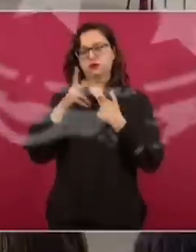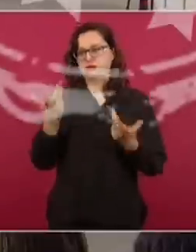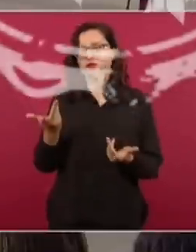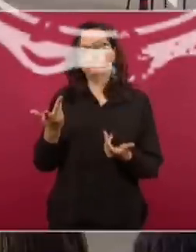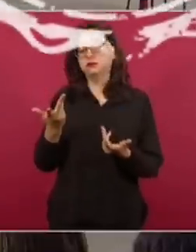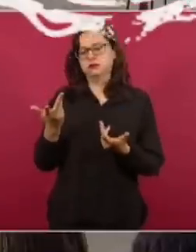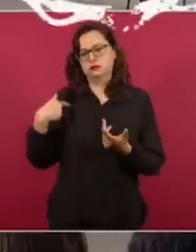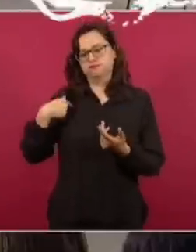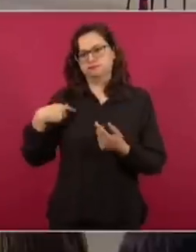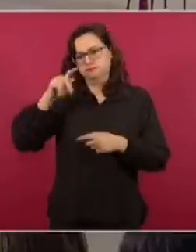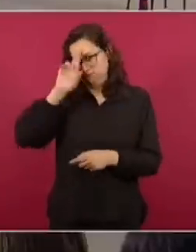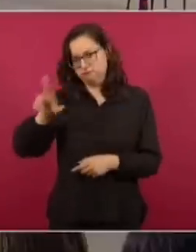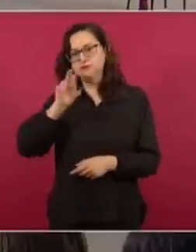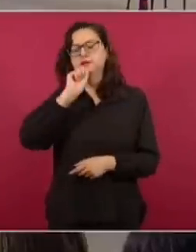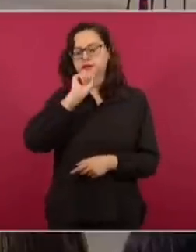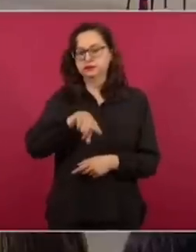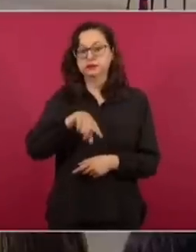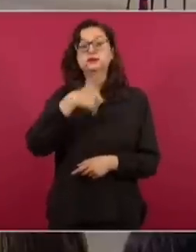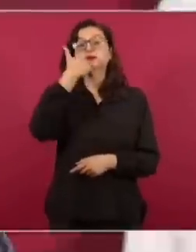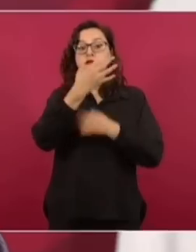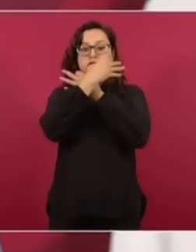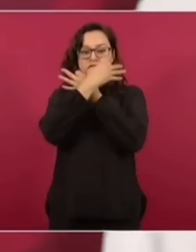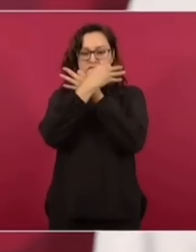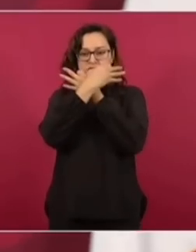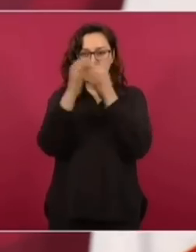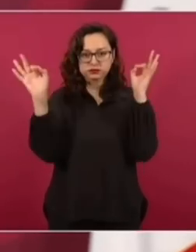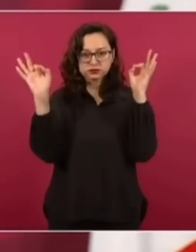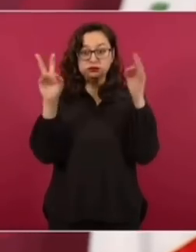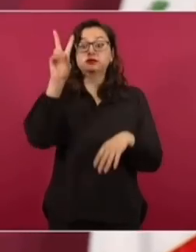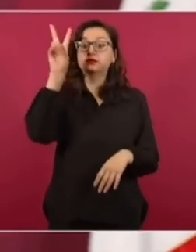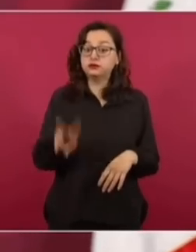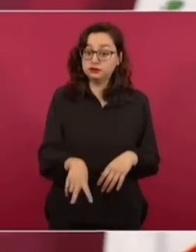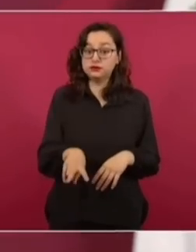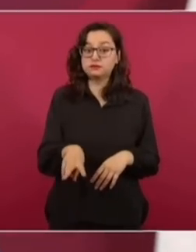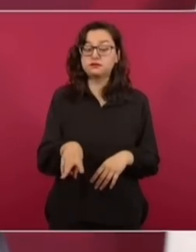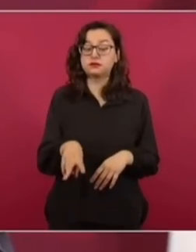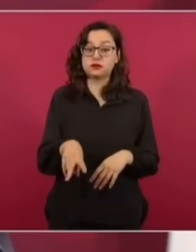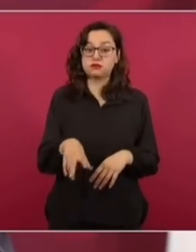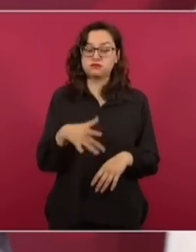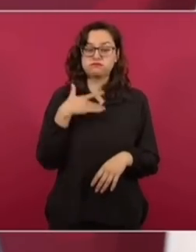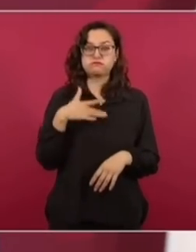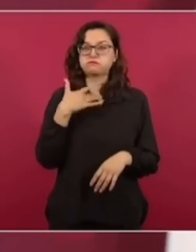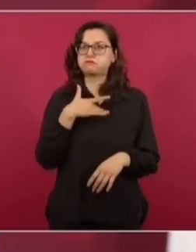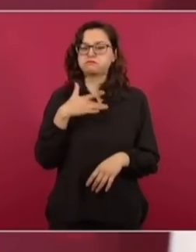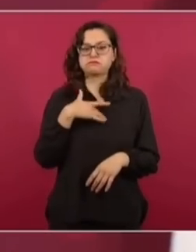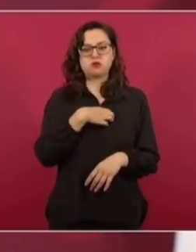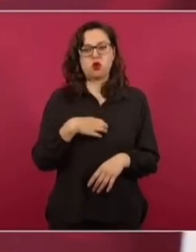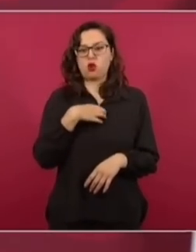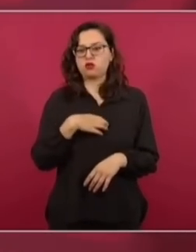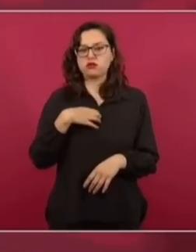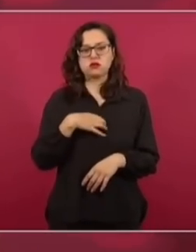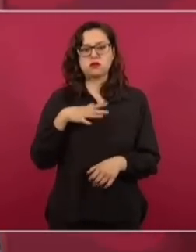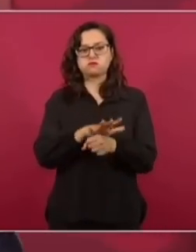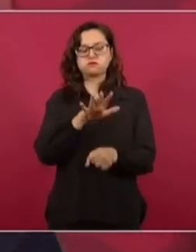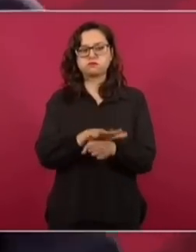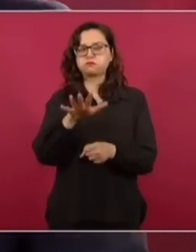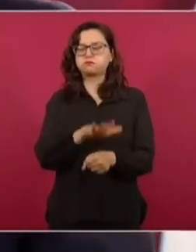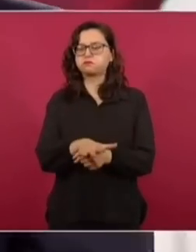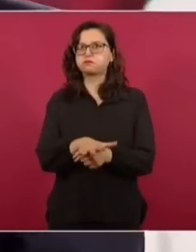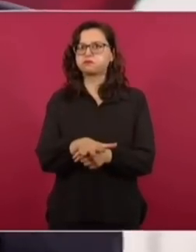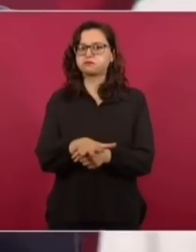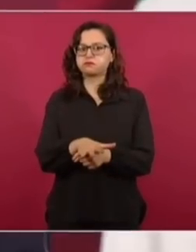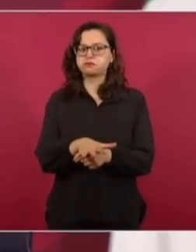Quiero también expresar abiertamente mi gran satisfacción por constatar que Cuba tiene